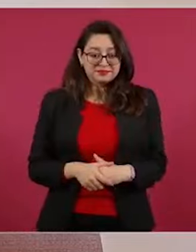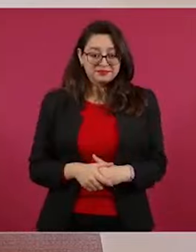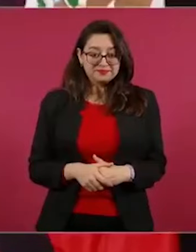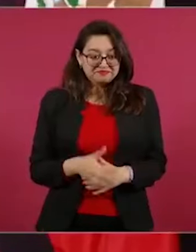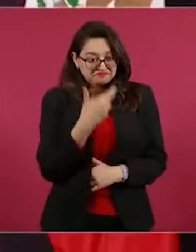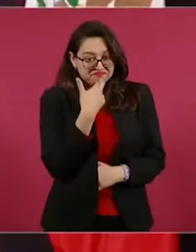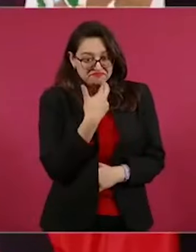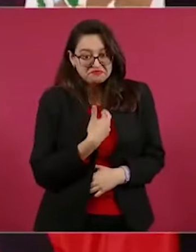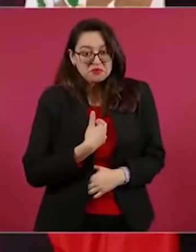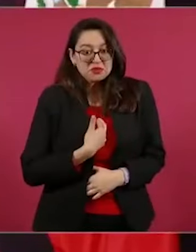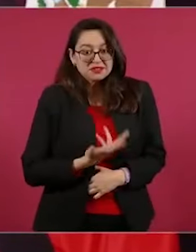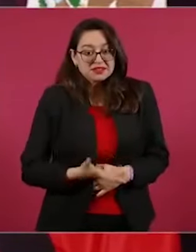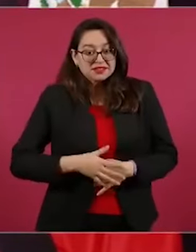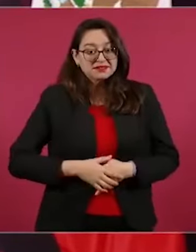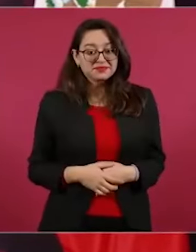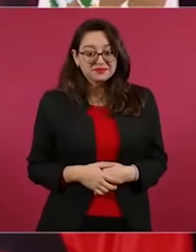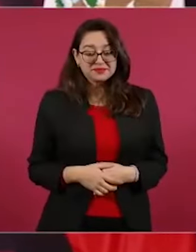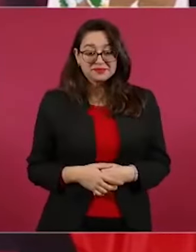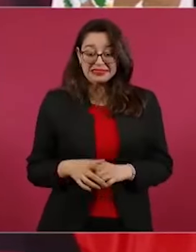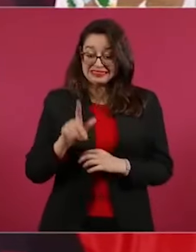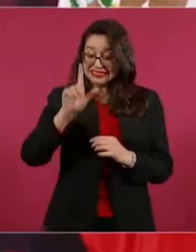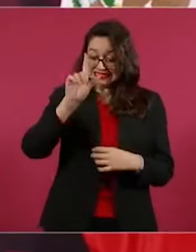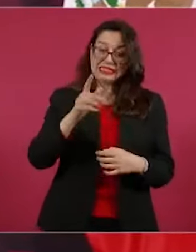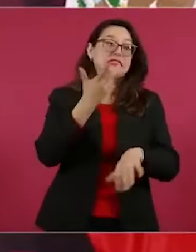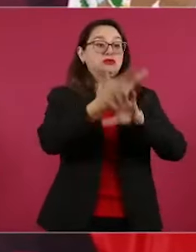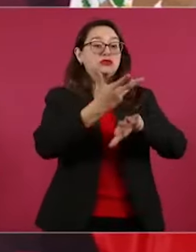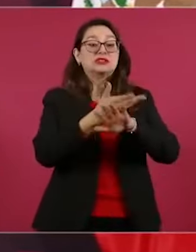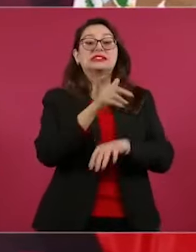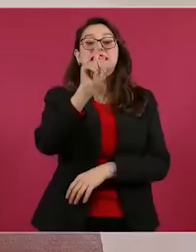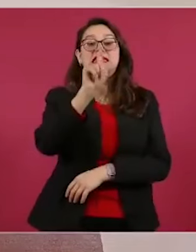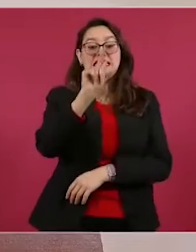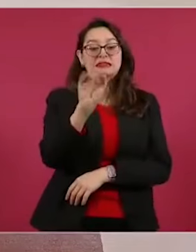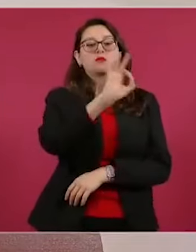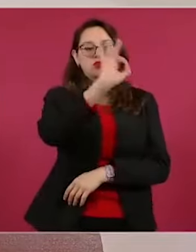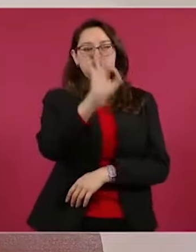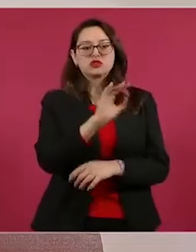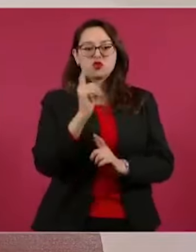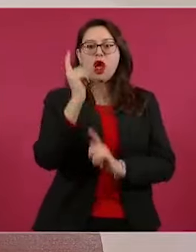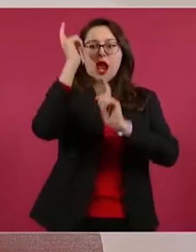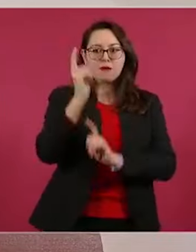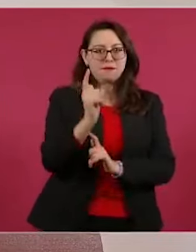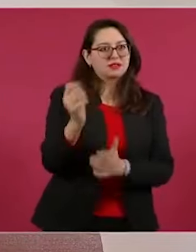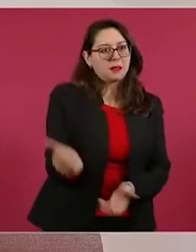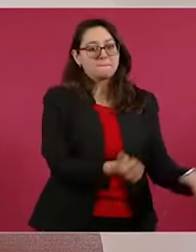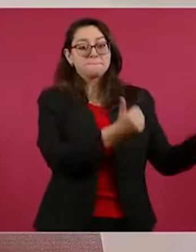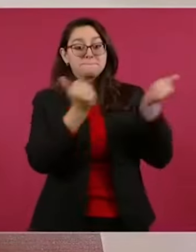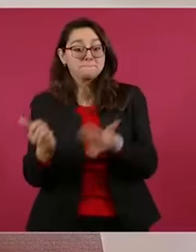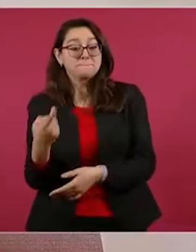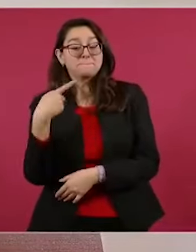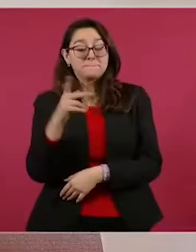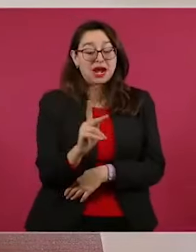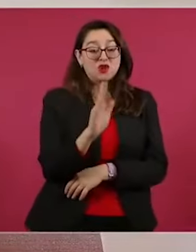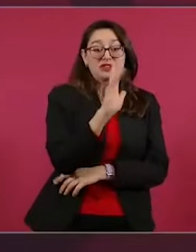La mitad de todas las armas que entran de Estados Unidos a México provienen de Texas.